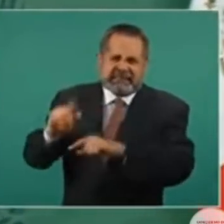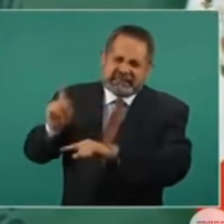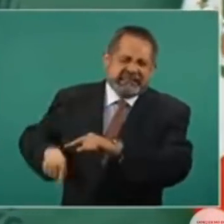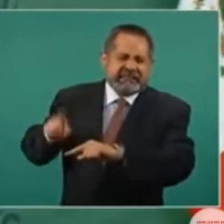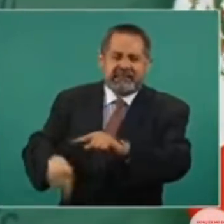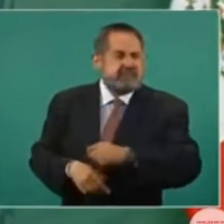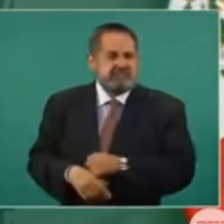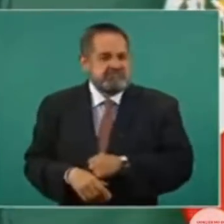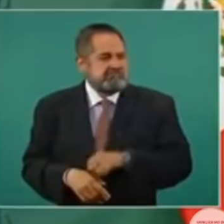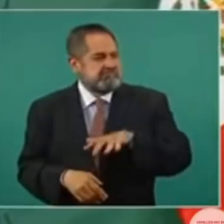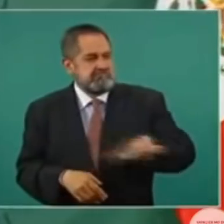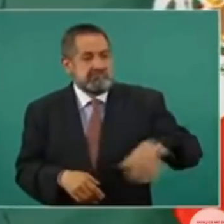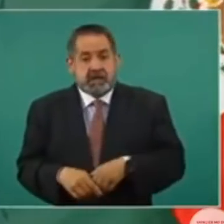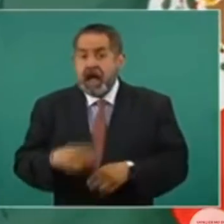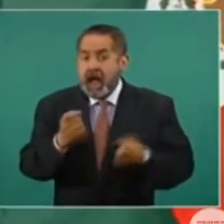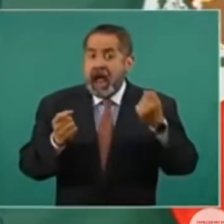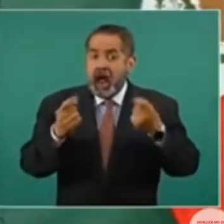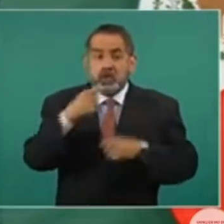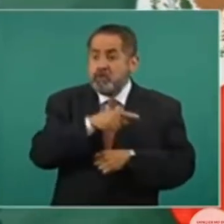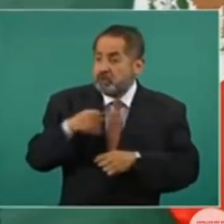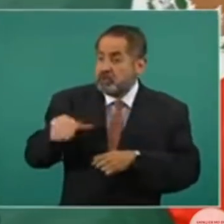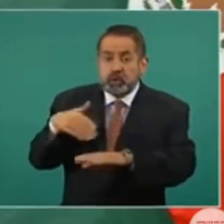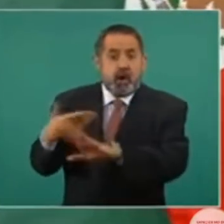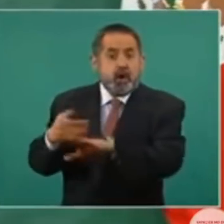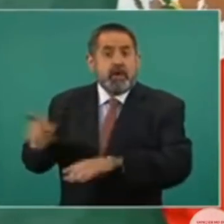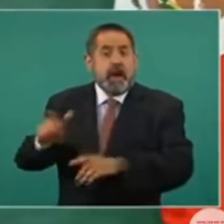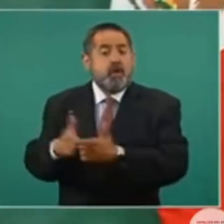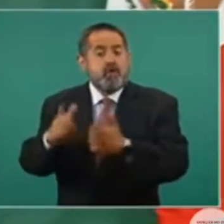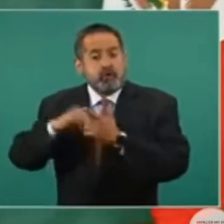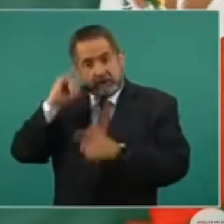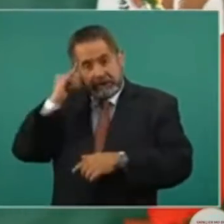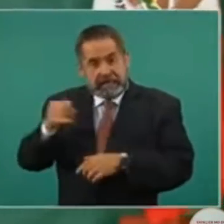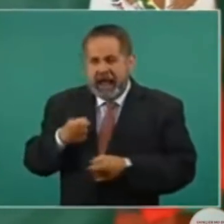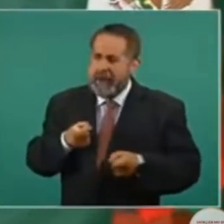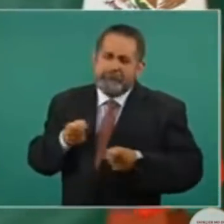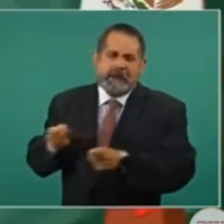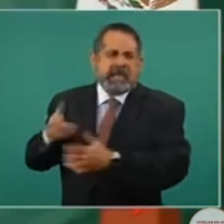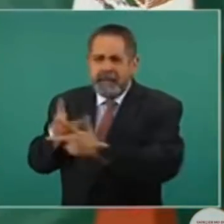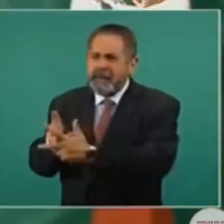declarándole la guerra a los grupos indígenas, exterminándolos